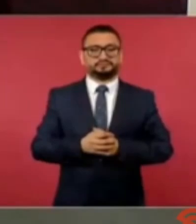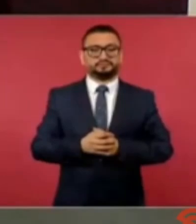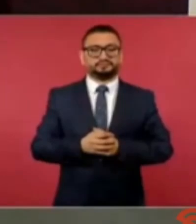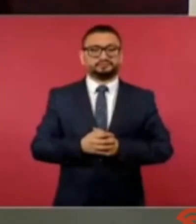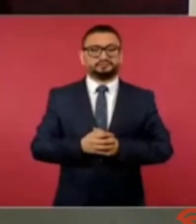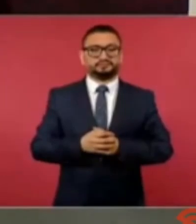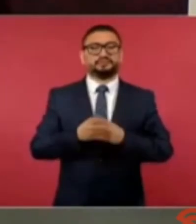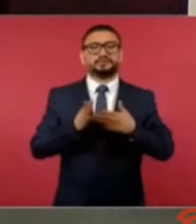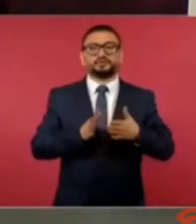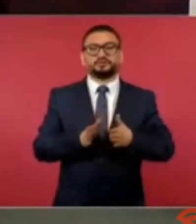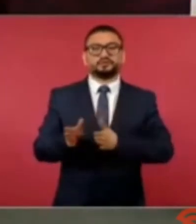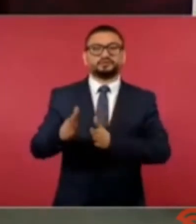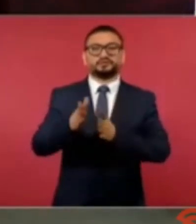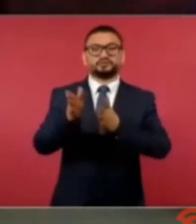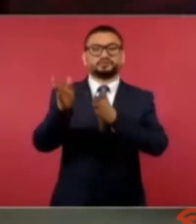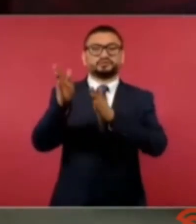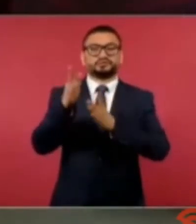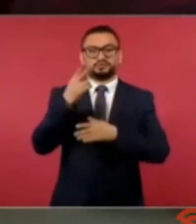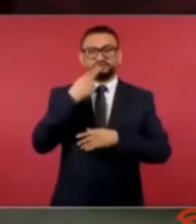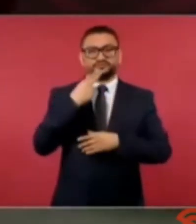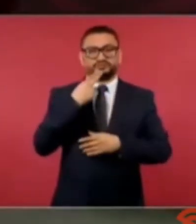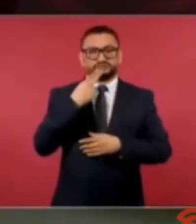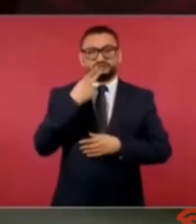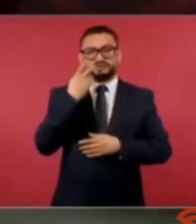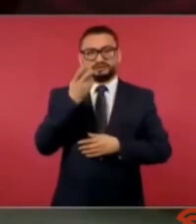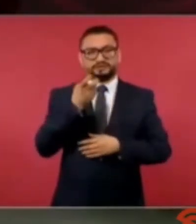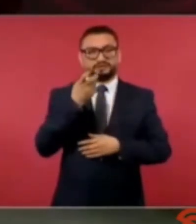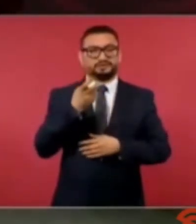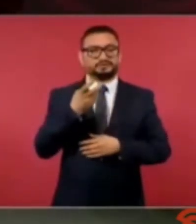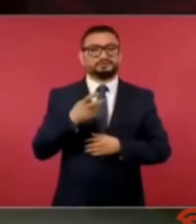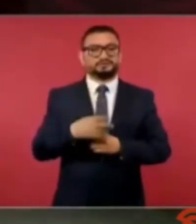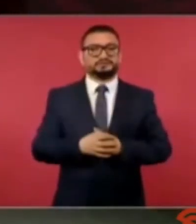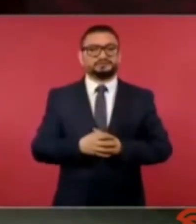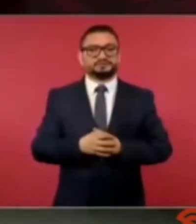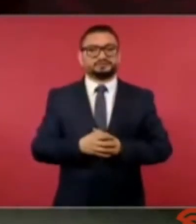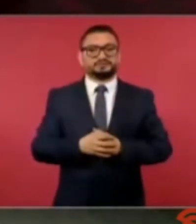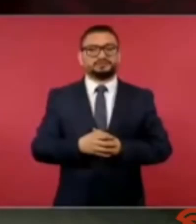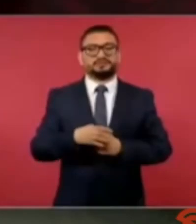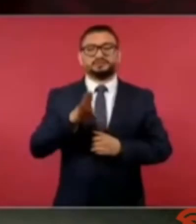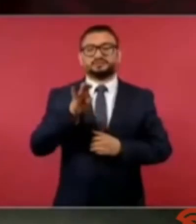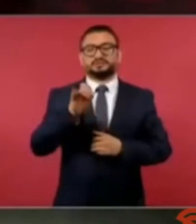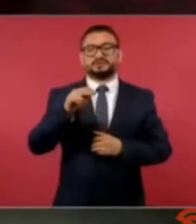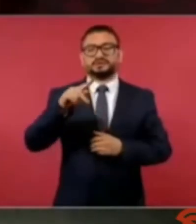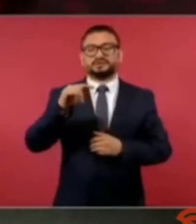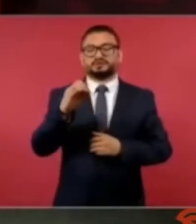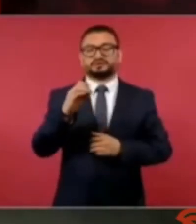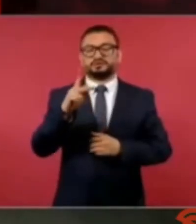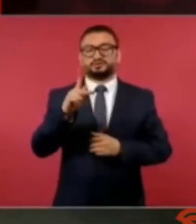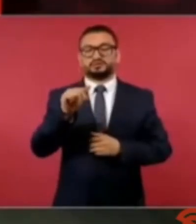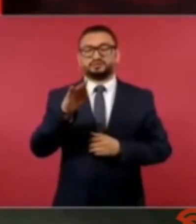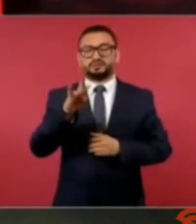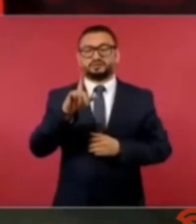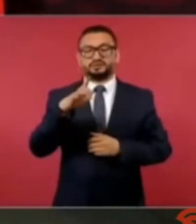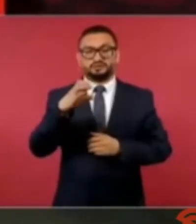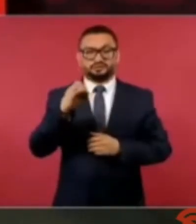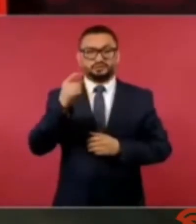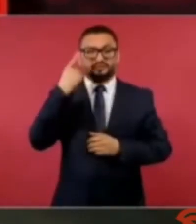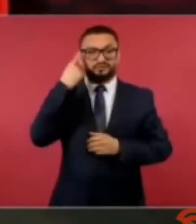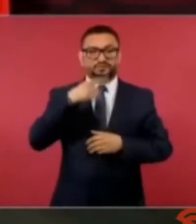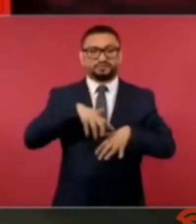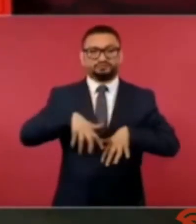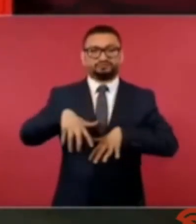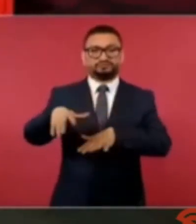usar este camino esta vía de Benito Pablo una peregrinación laica